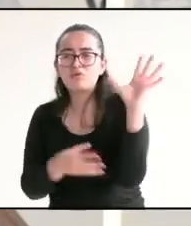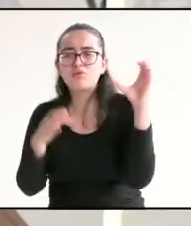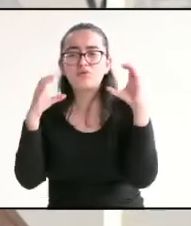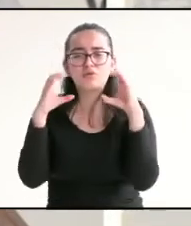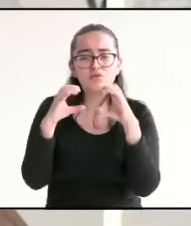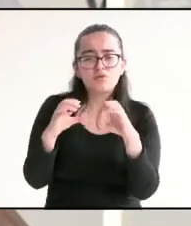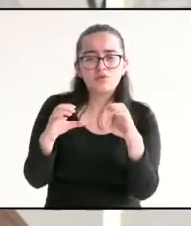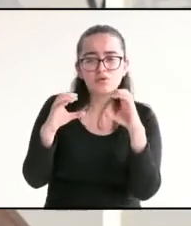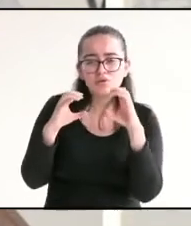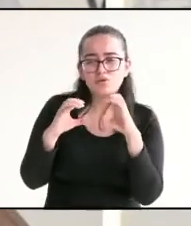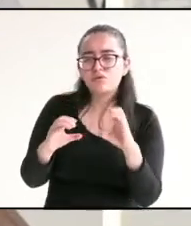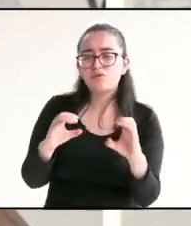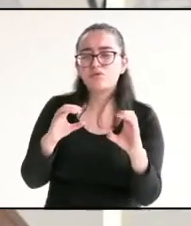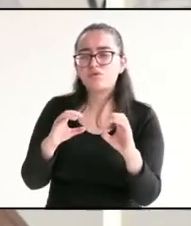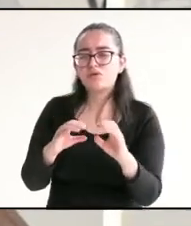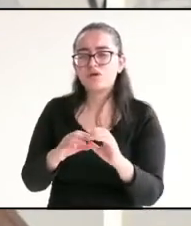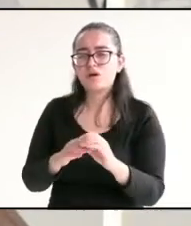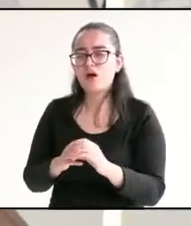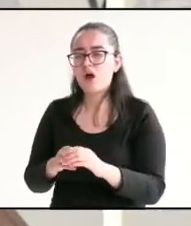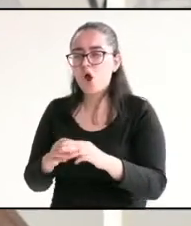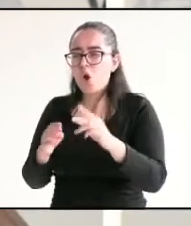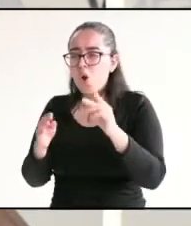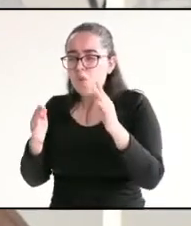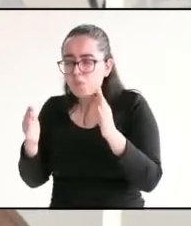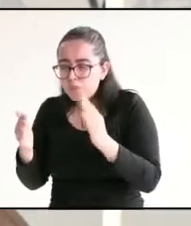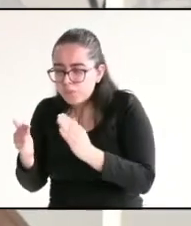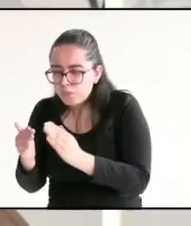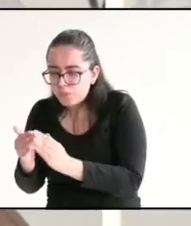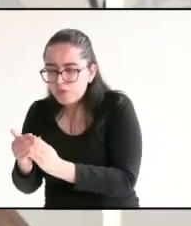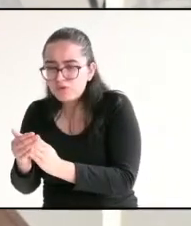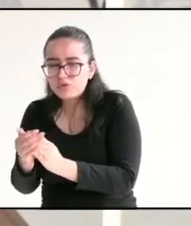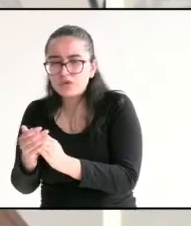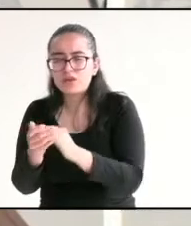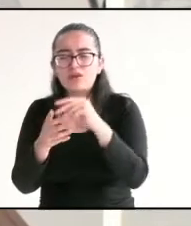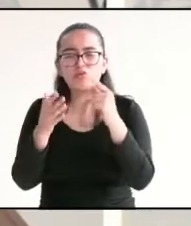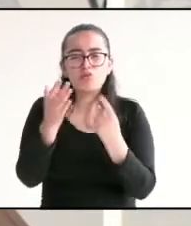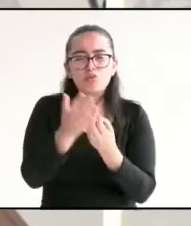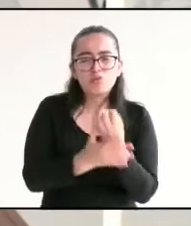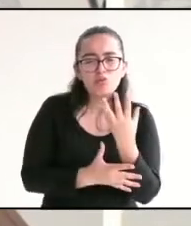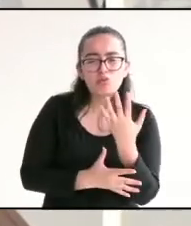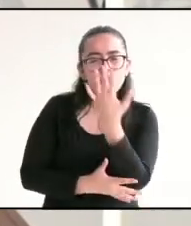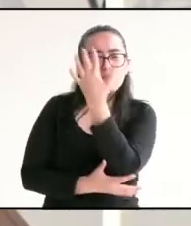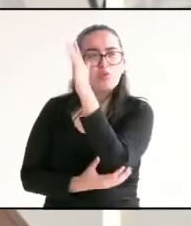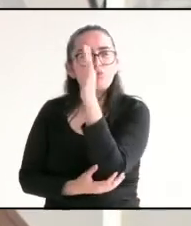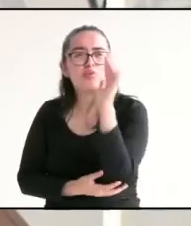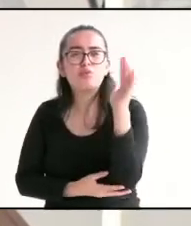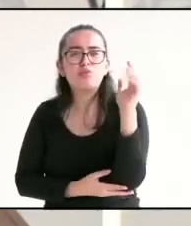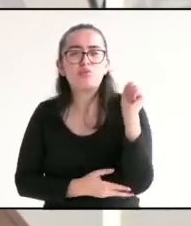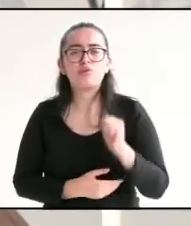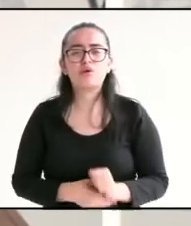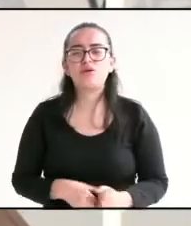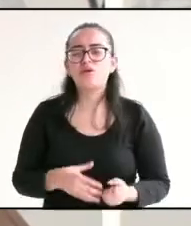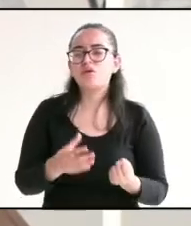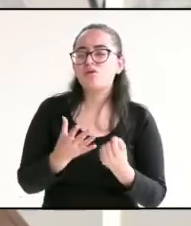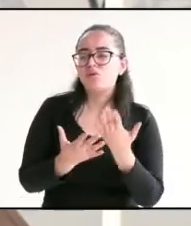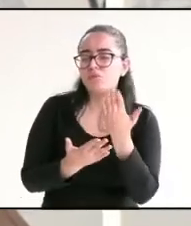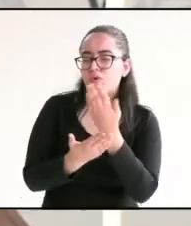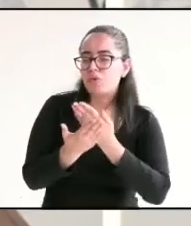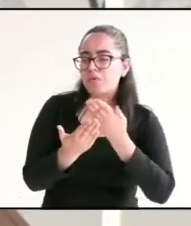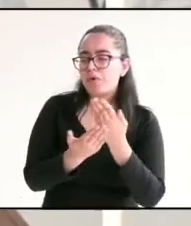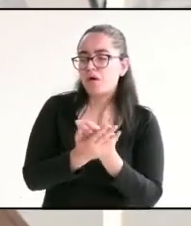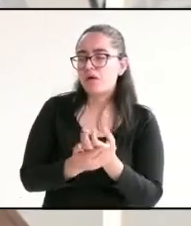para preservar, proteger y restaurar el medio ambiente. ¿Cuáles son las propuestas?